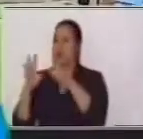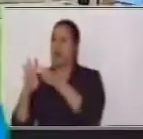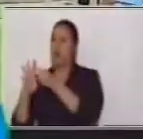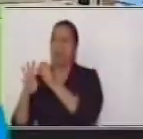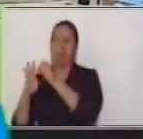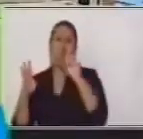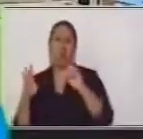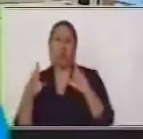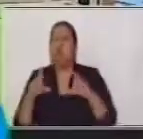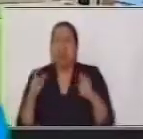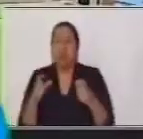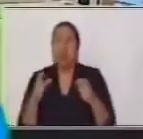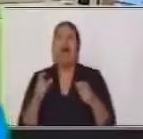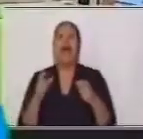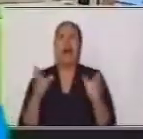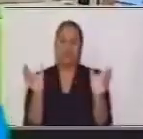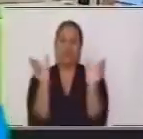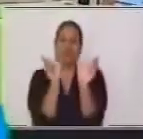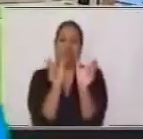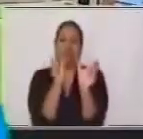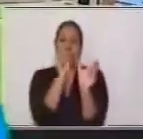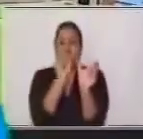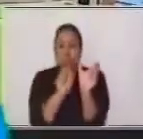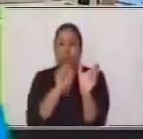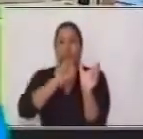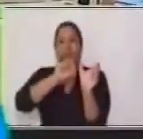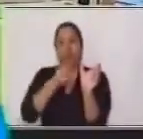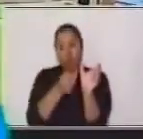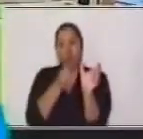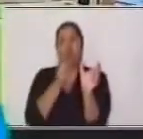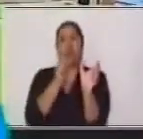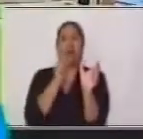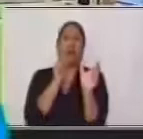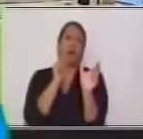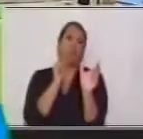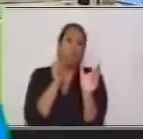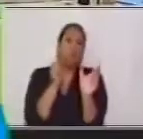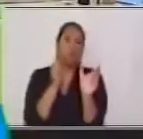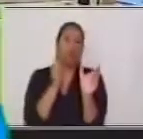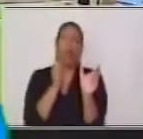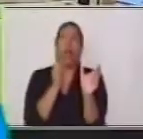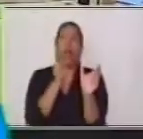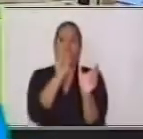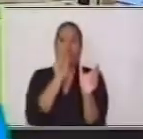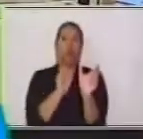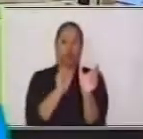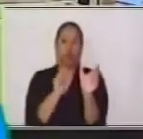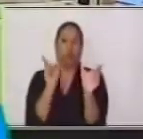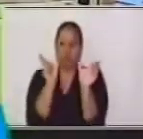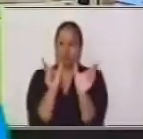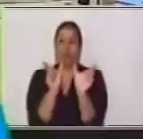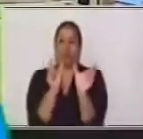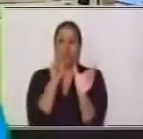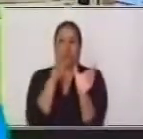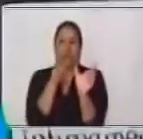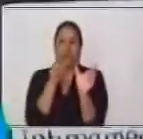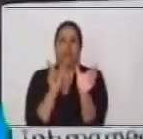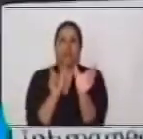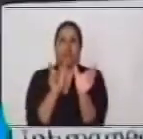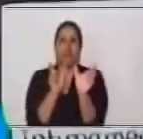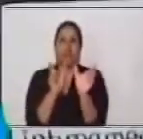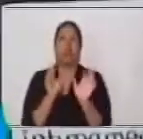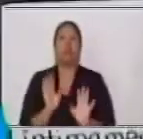puntuación. Algo muy importante también que debemos saber es que las oraciones compuestas son sintácticamente